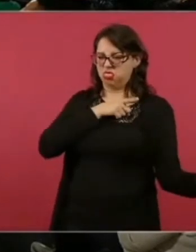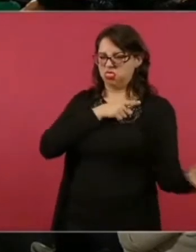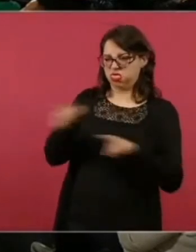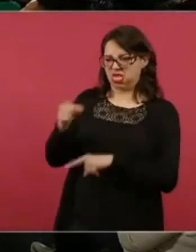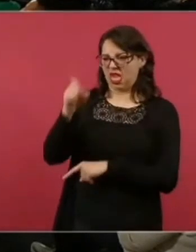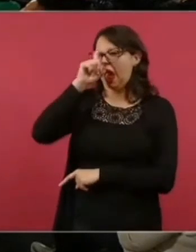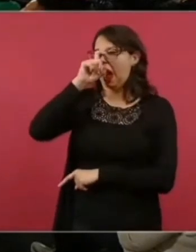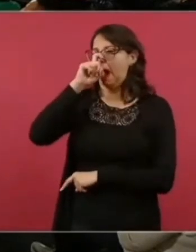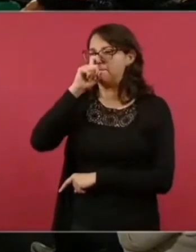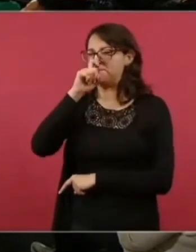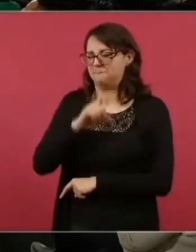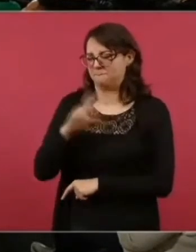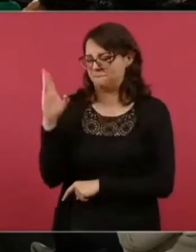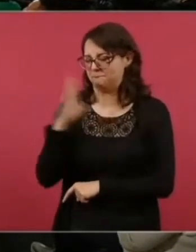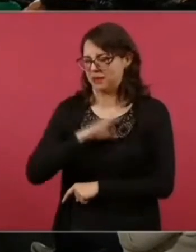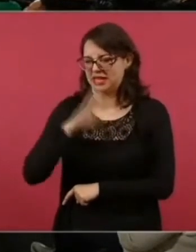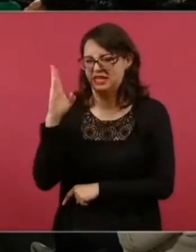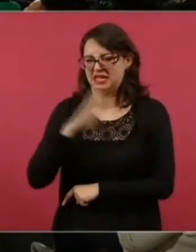universidad del extranjero